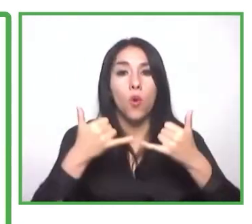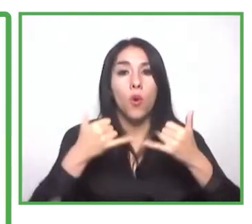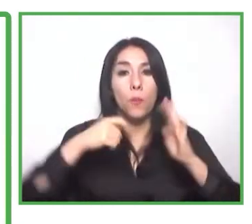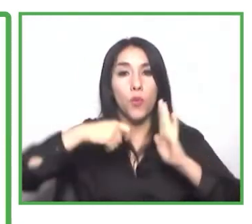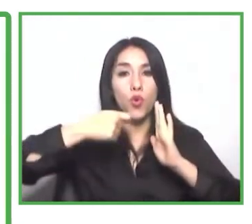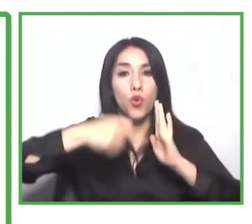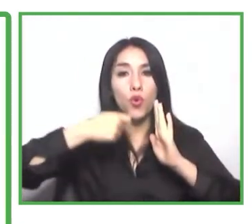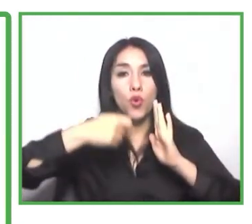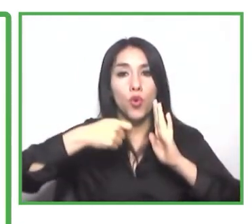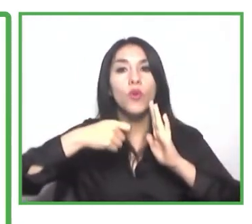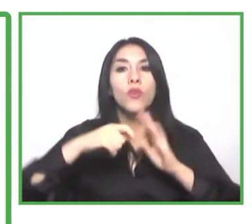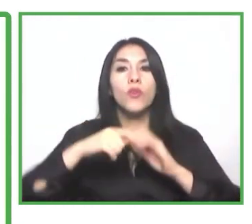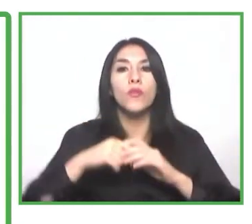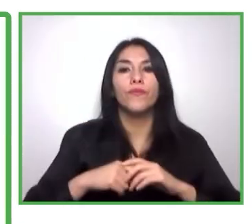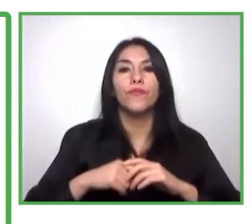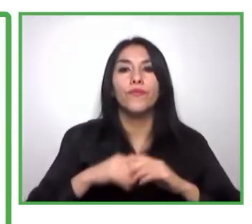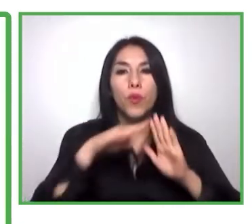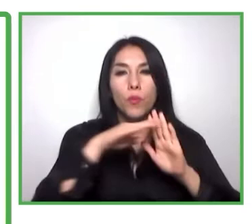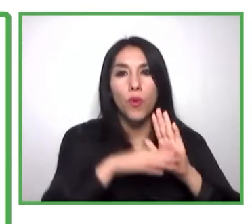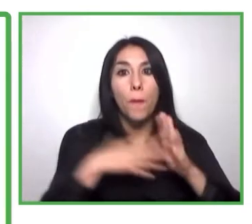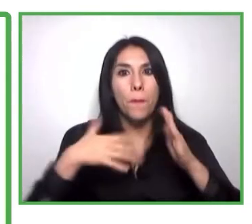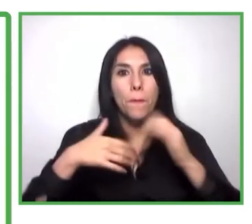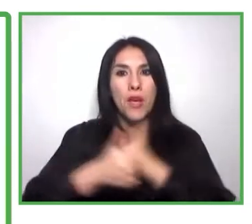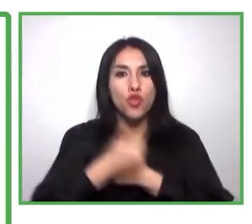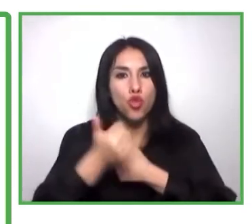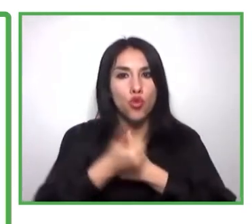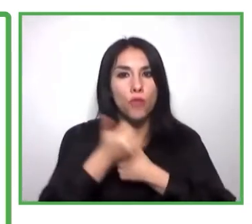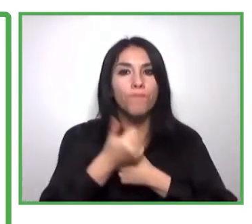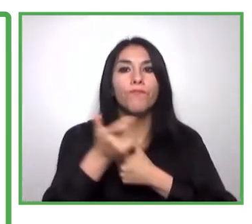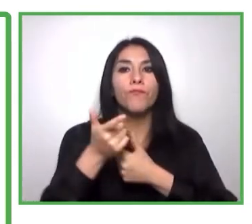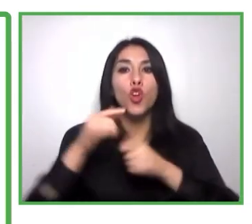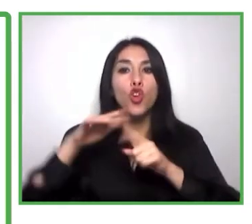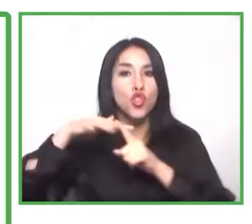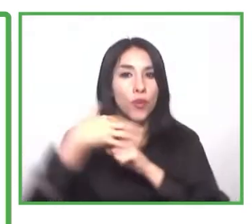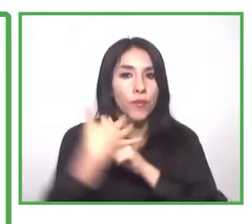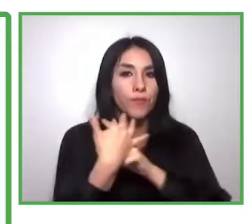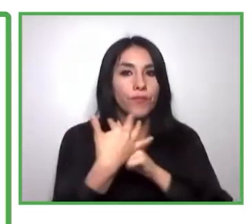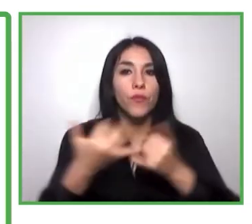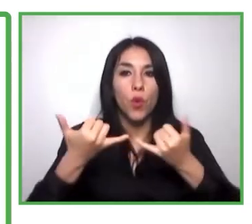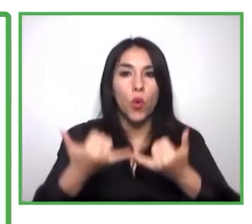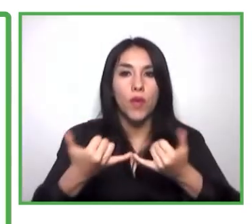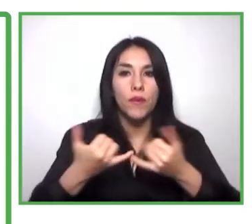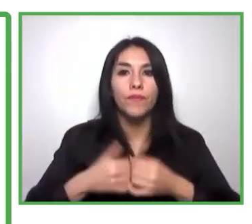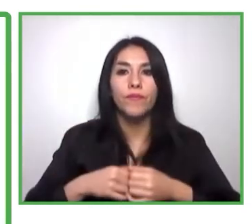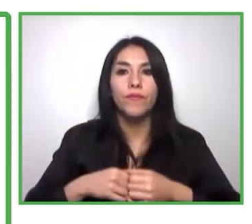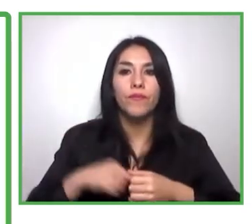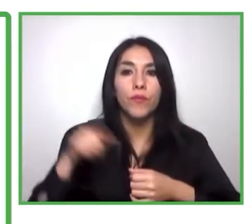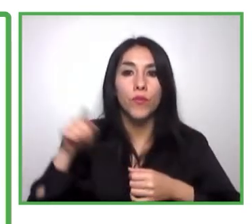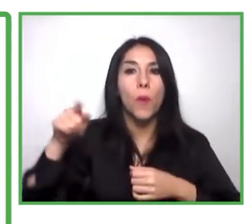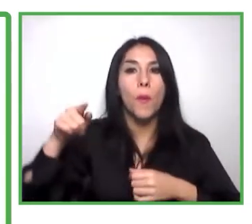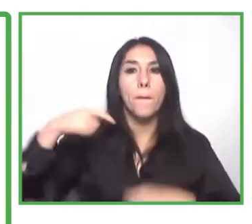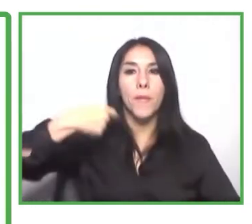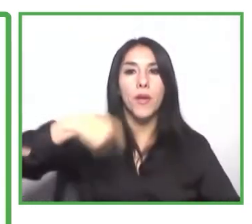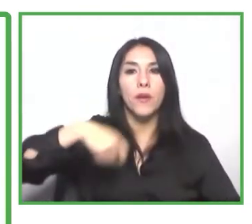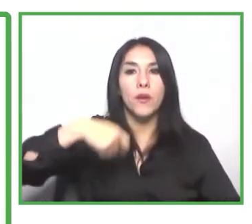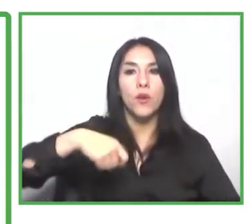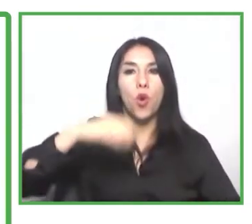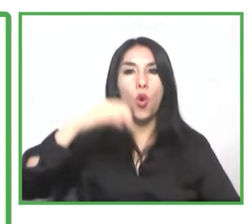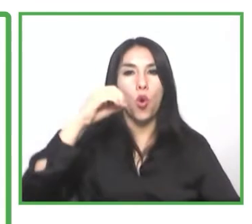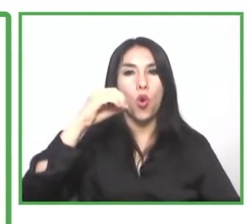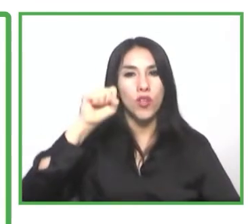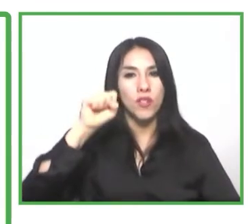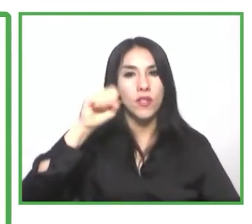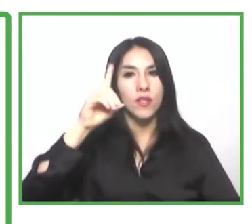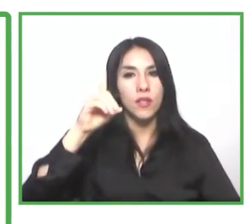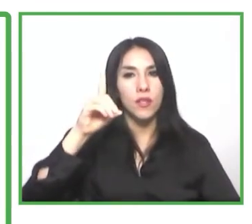desempeña como vicepresidenta de Incluyete, programa seleccionado por la OCDE a través de iniciativas de la iniciativa Business